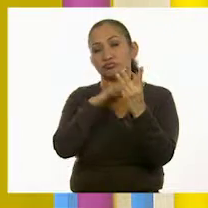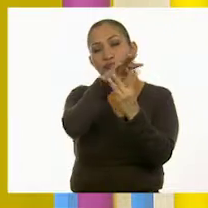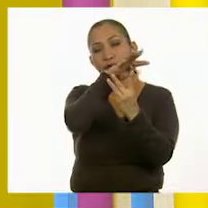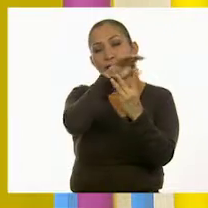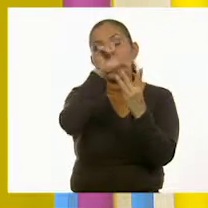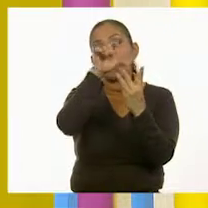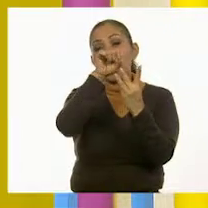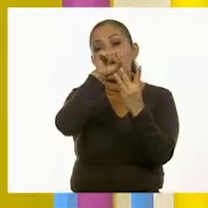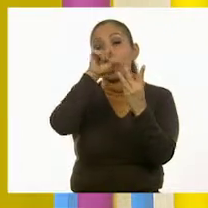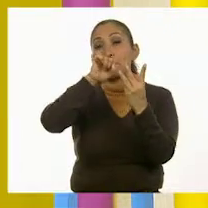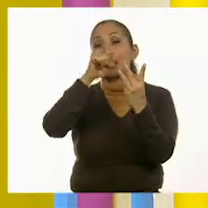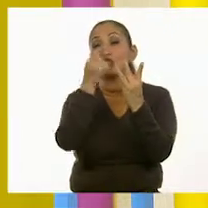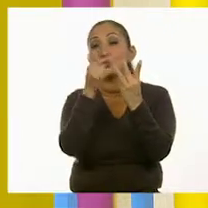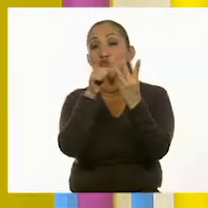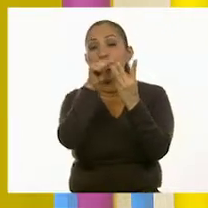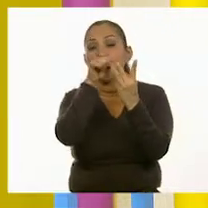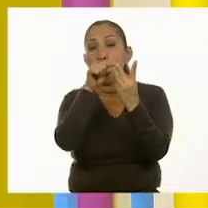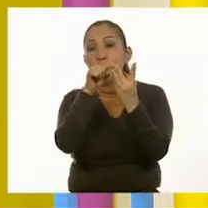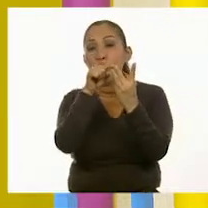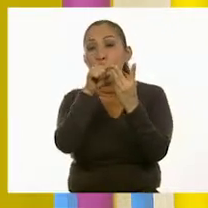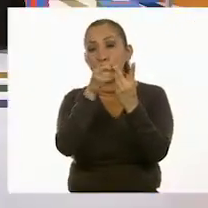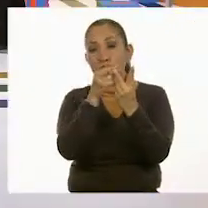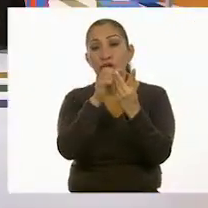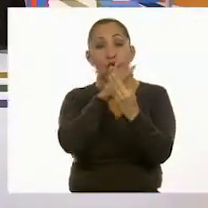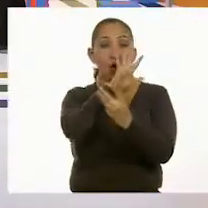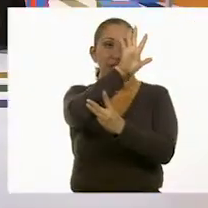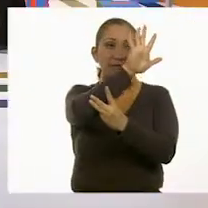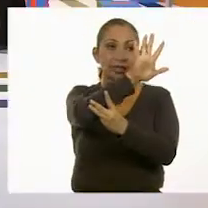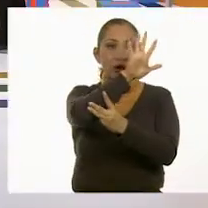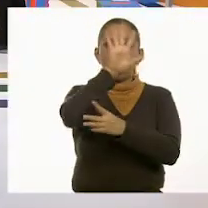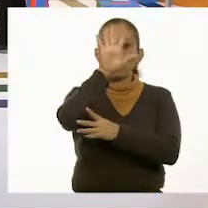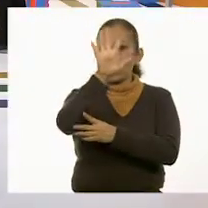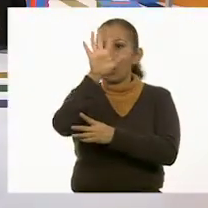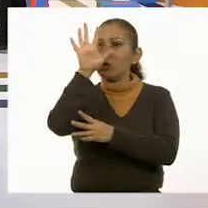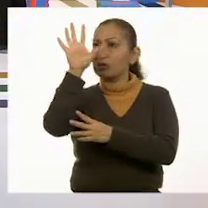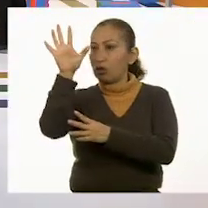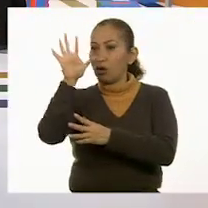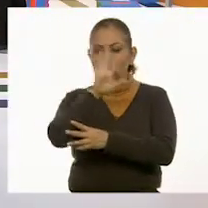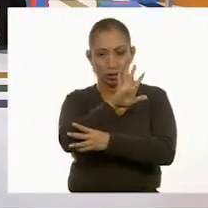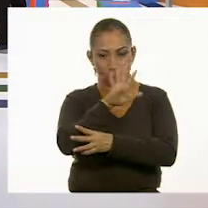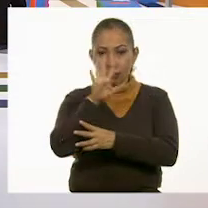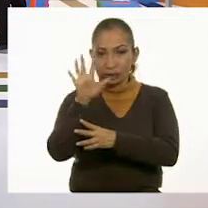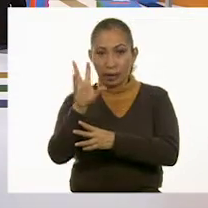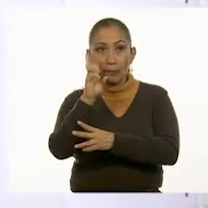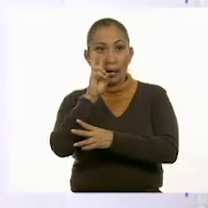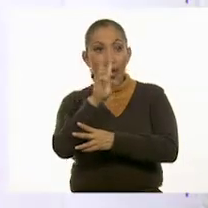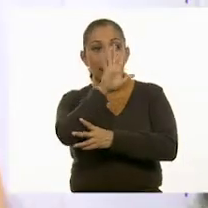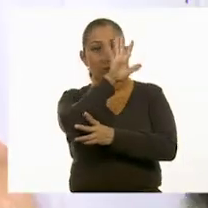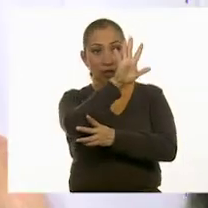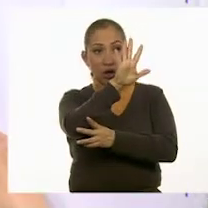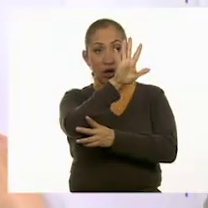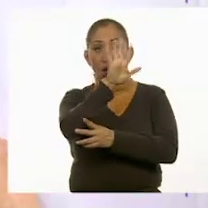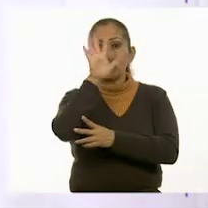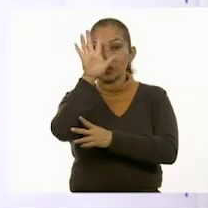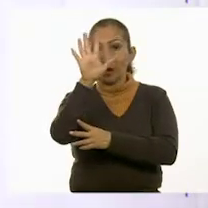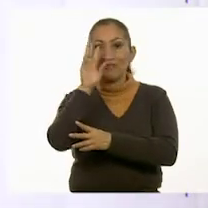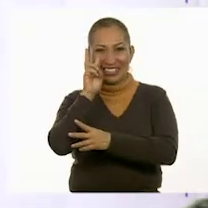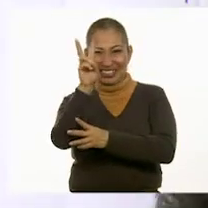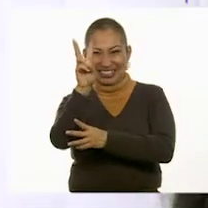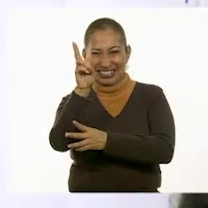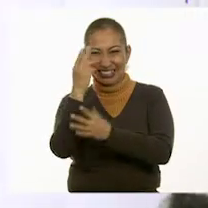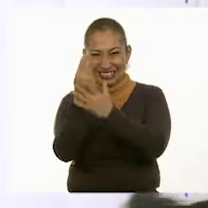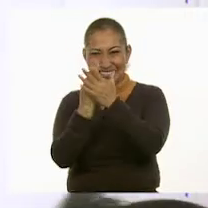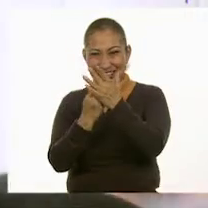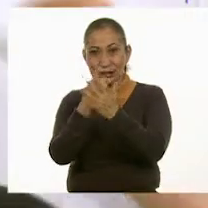Y yo lo que hice fue separar de 5 en 5 para que pudiéramos ir viendo. Entonces, aquí tengo 5 y así aquí llego